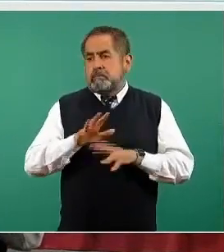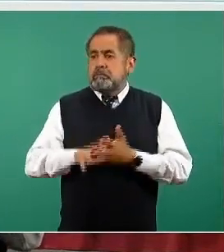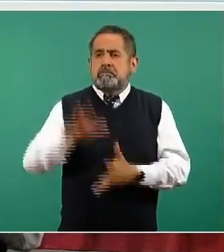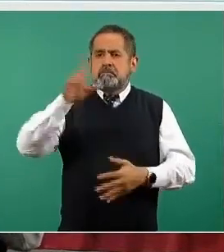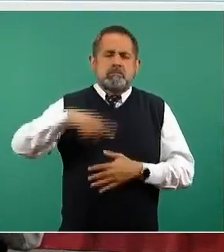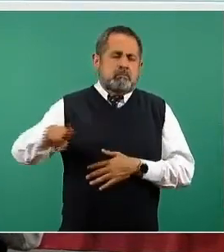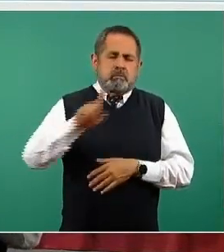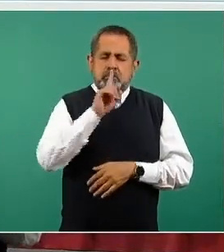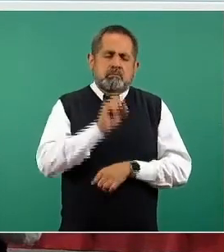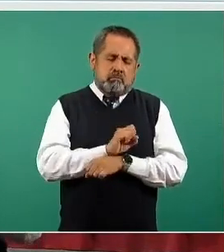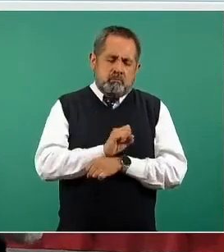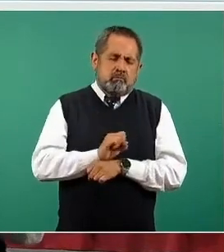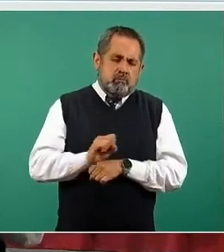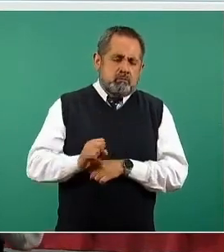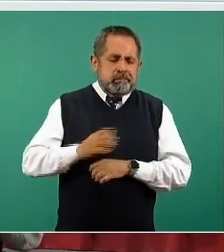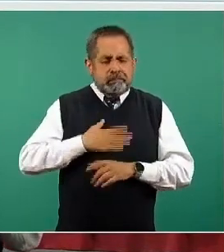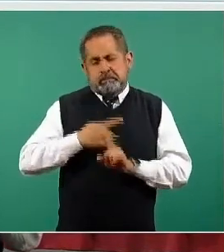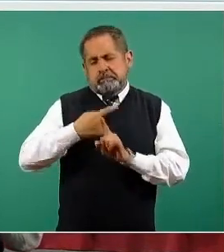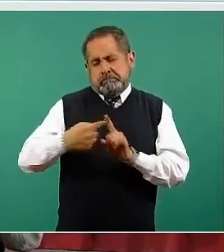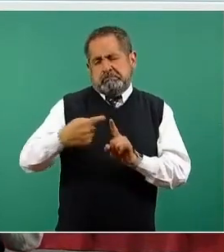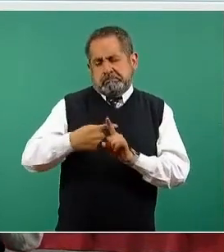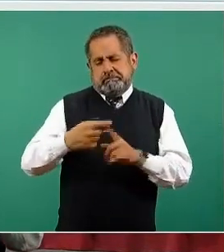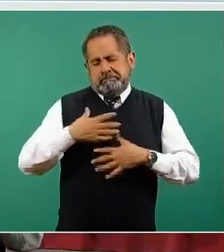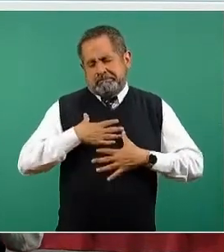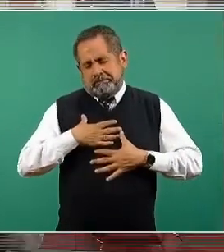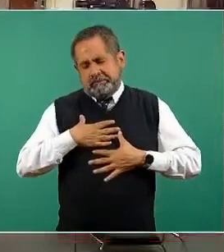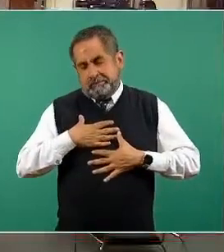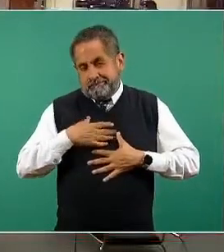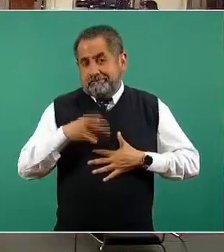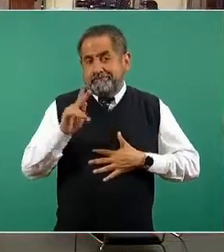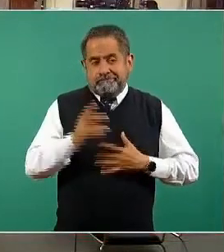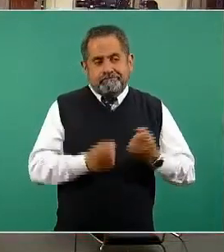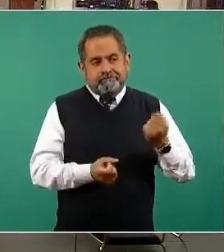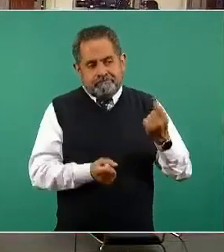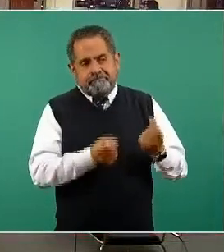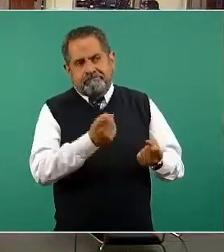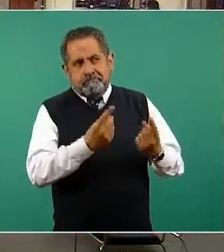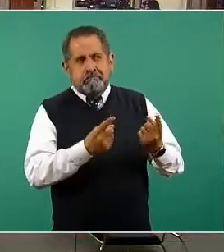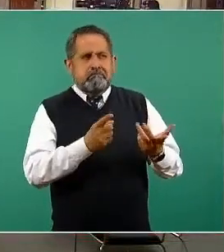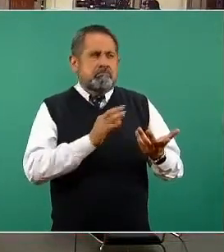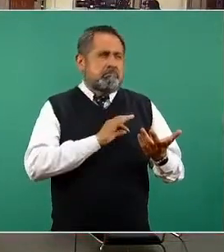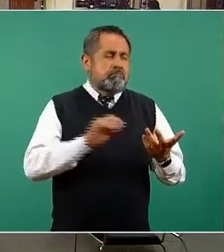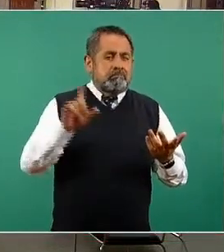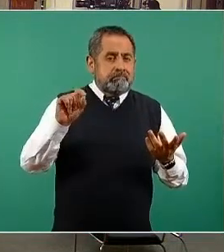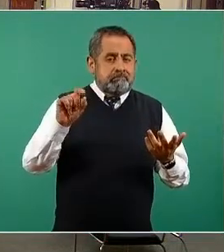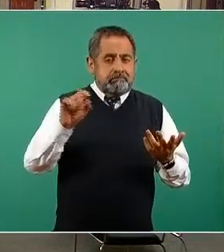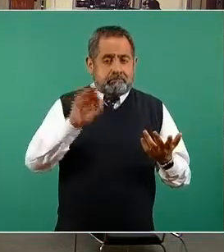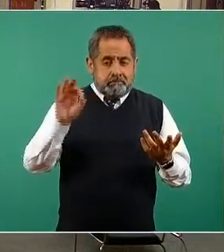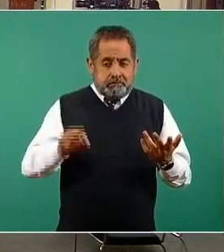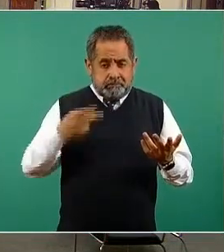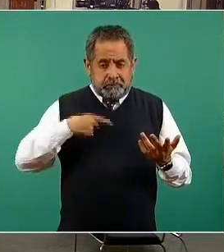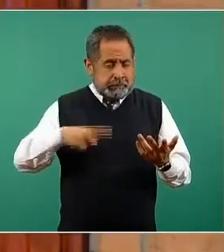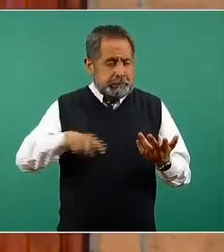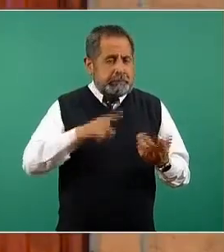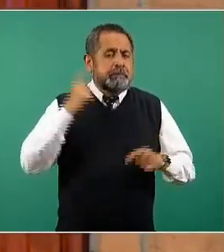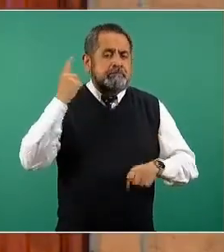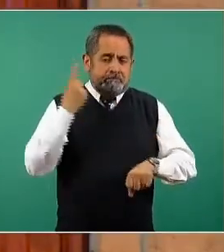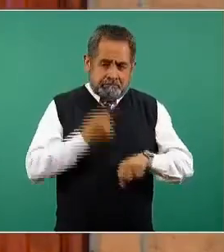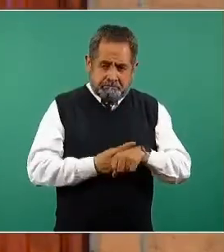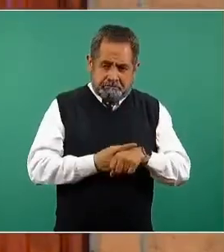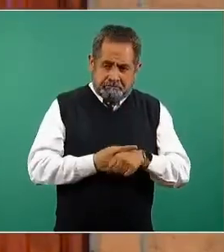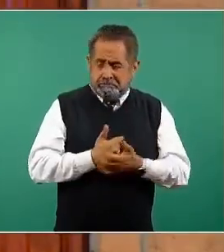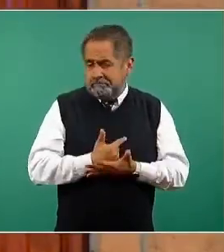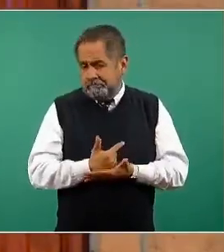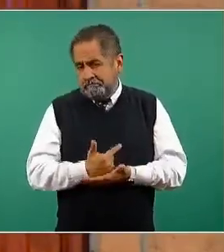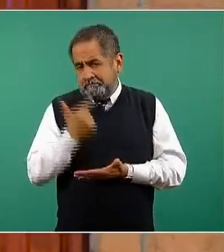en ocasiones también puede ser moderado, pero en una proporción que se estima de alrededor del 20% puede producir enfermedad